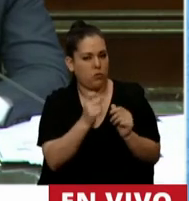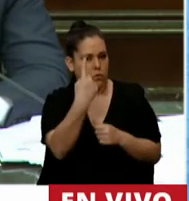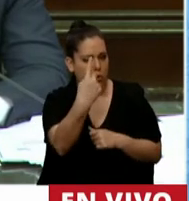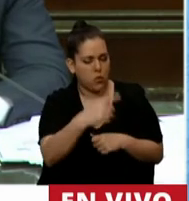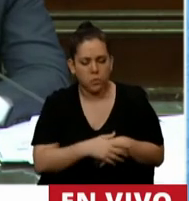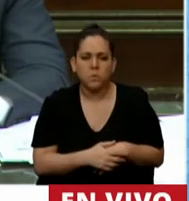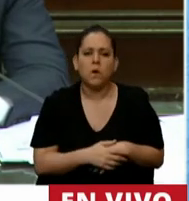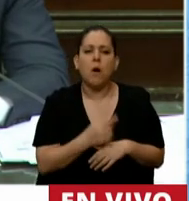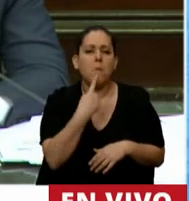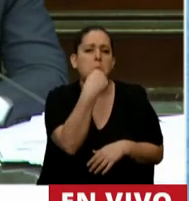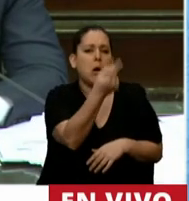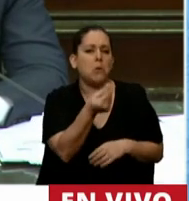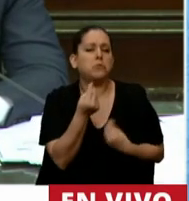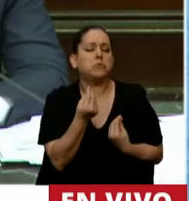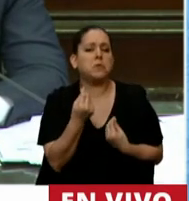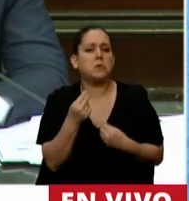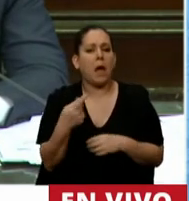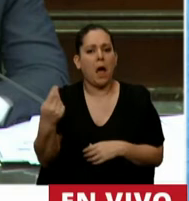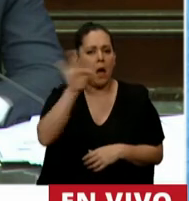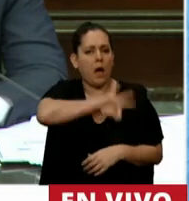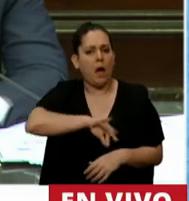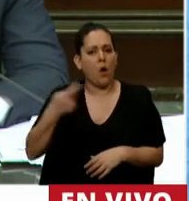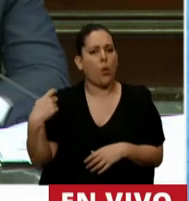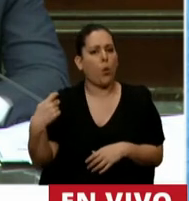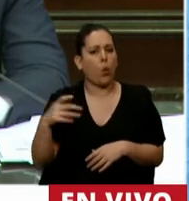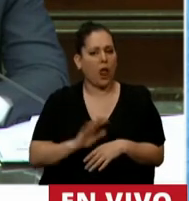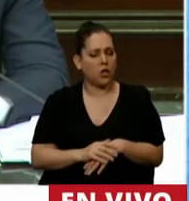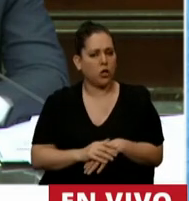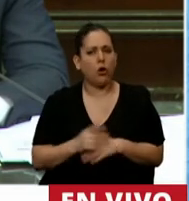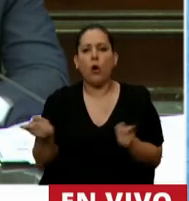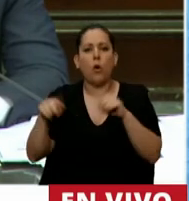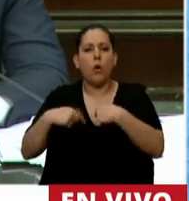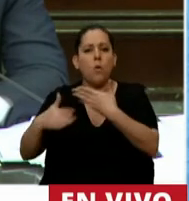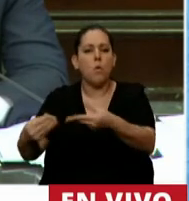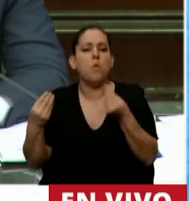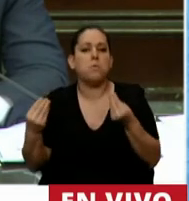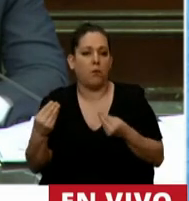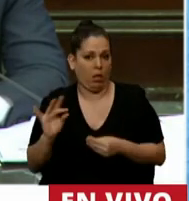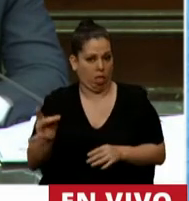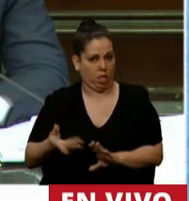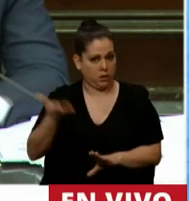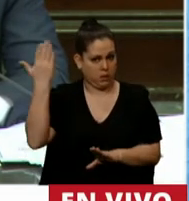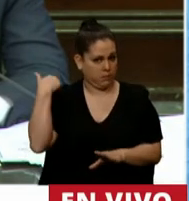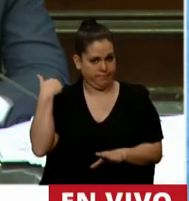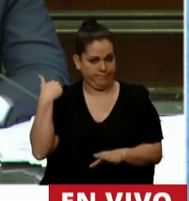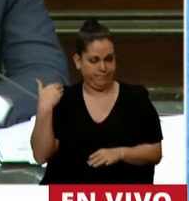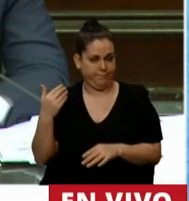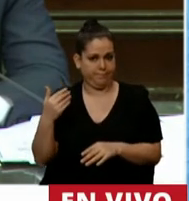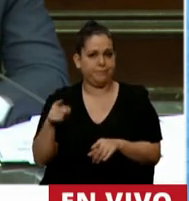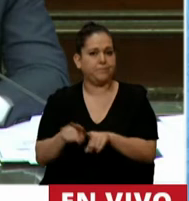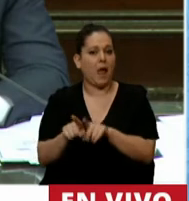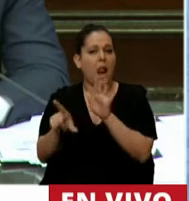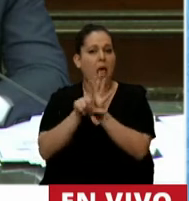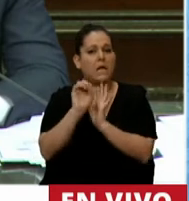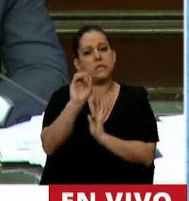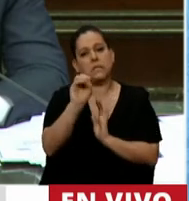piensan recomponer el haber jubilatorio después del sablazo que le pegaron los jubilados argentinos en diciembre con la mal llamada ley